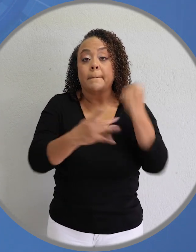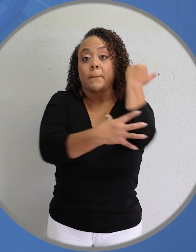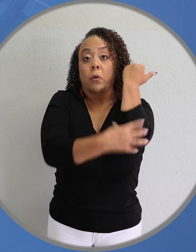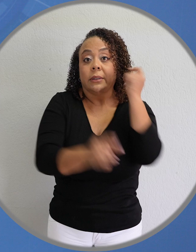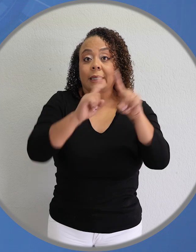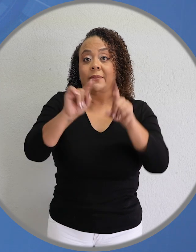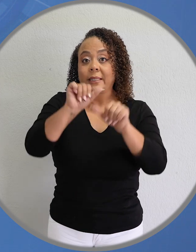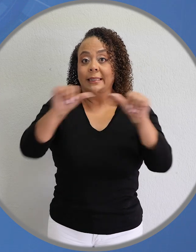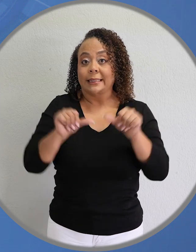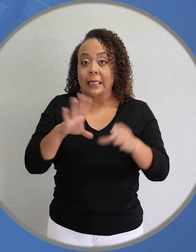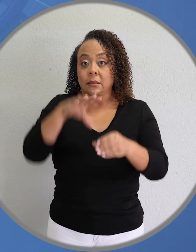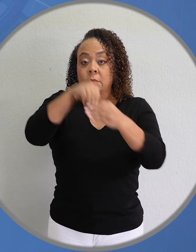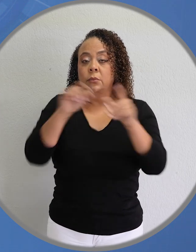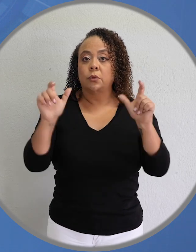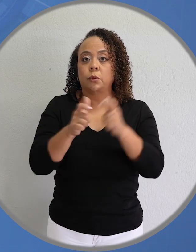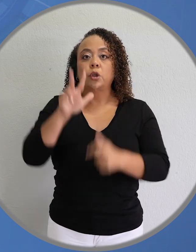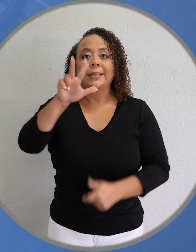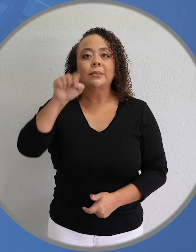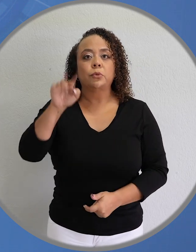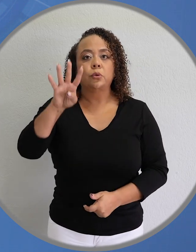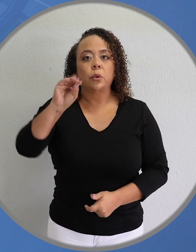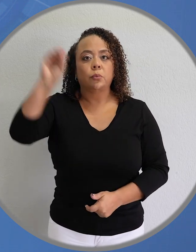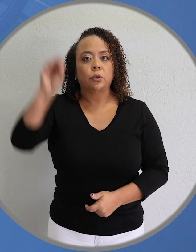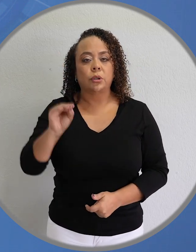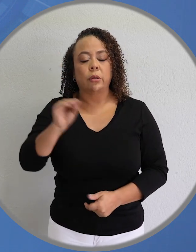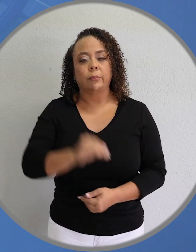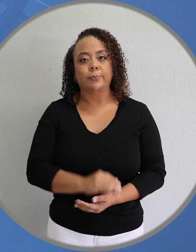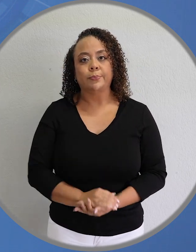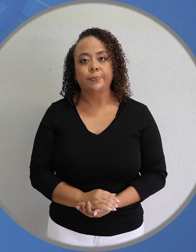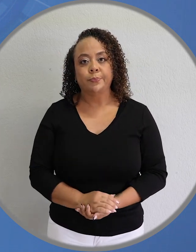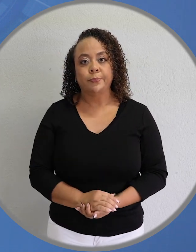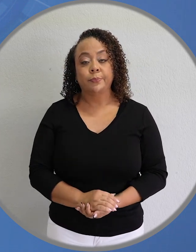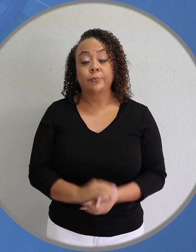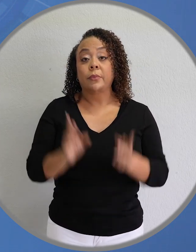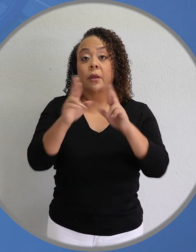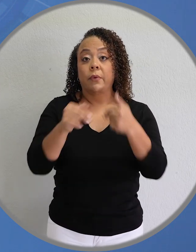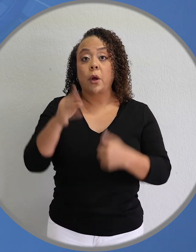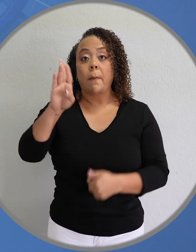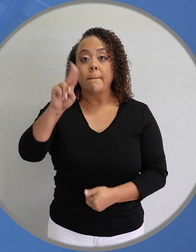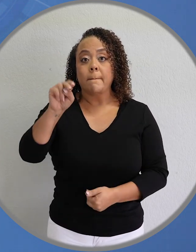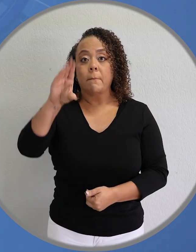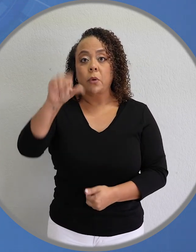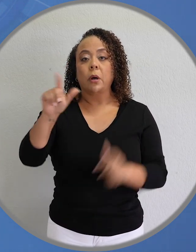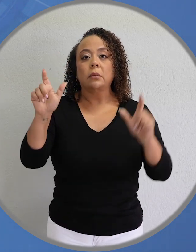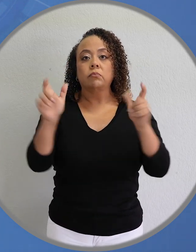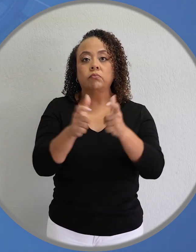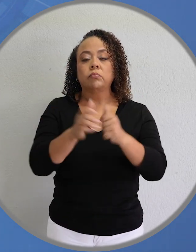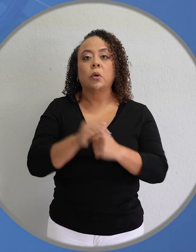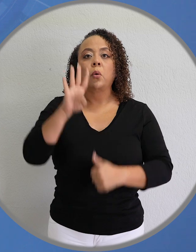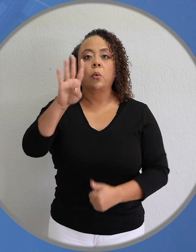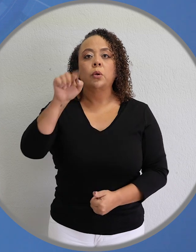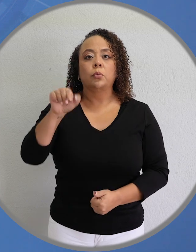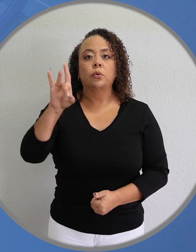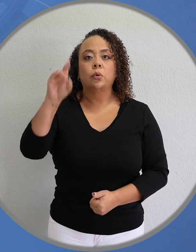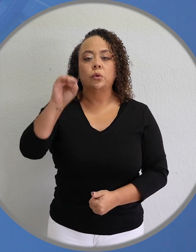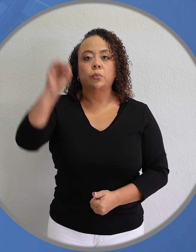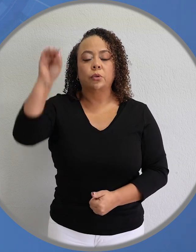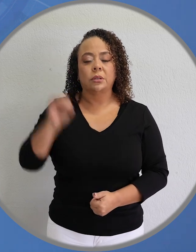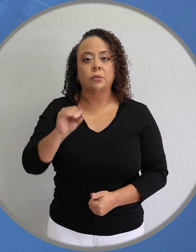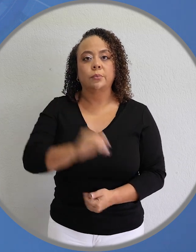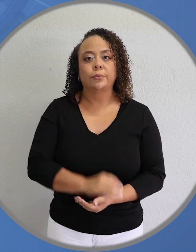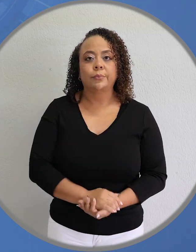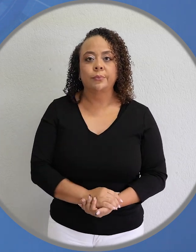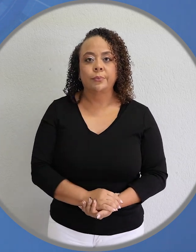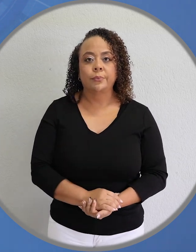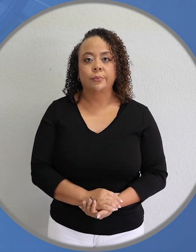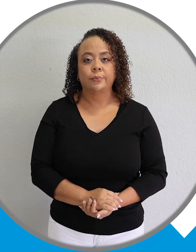multidimensional disminuyó 3.4 puntos porcentuales y en la región Brunca se redujo 4.8 puntos